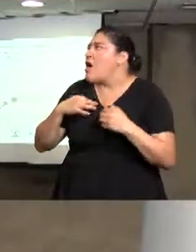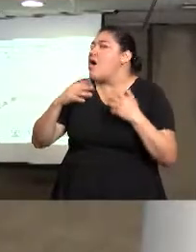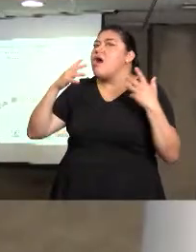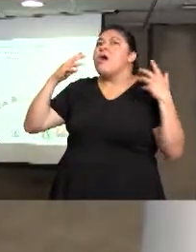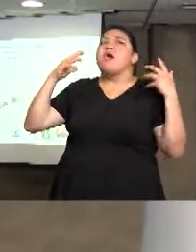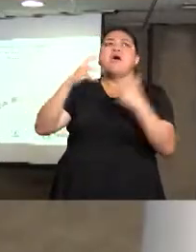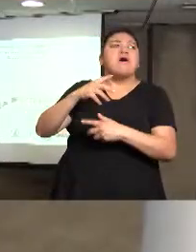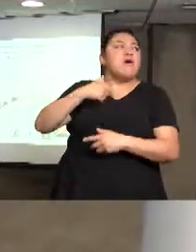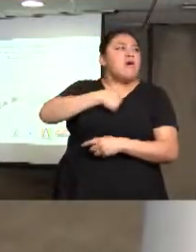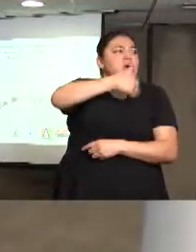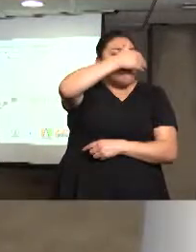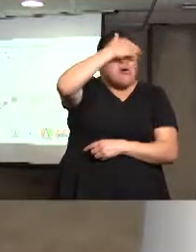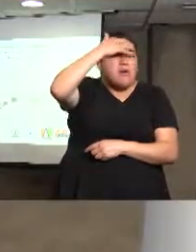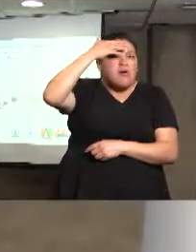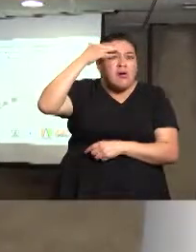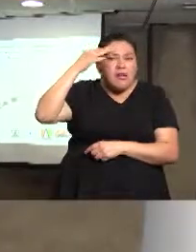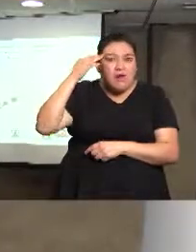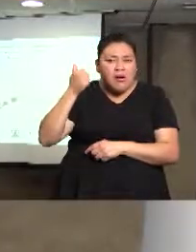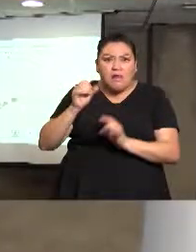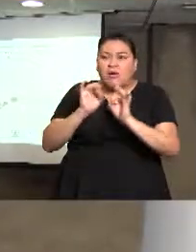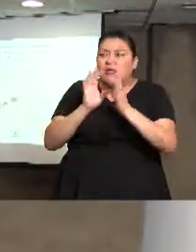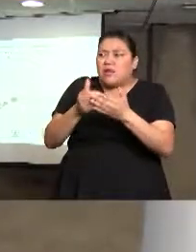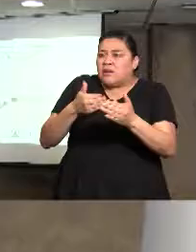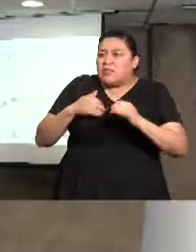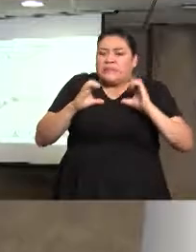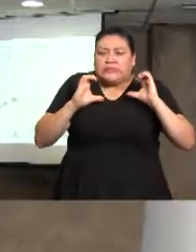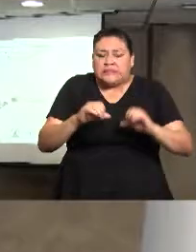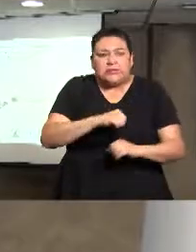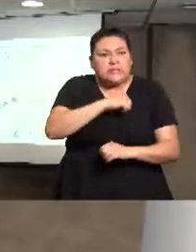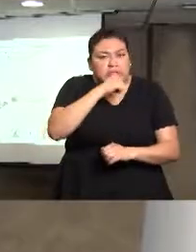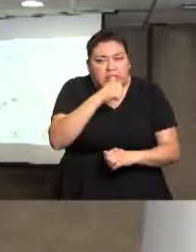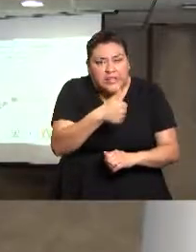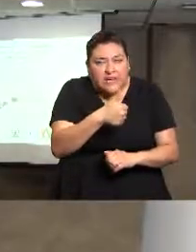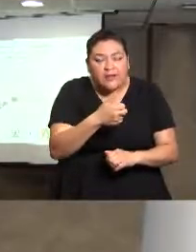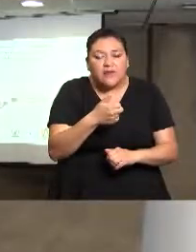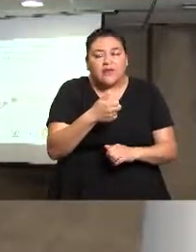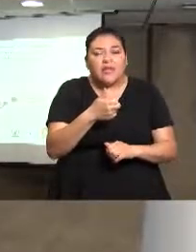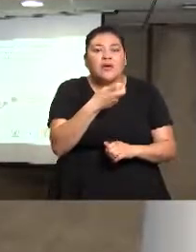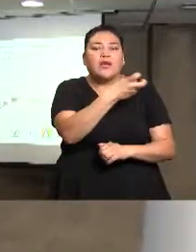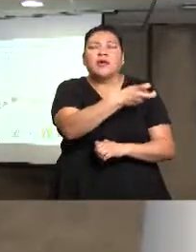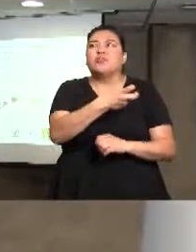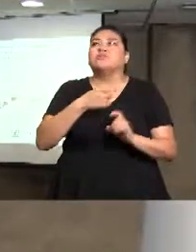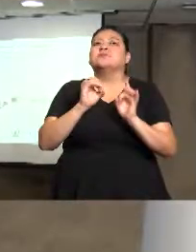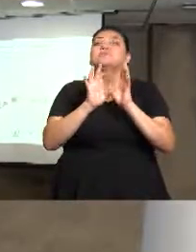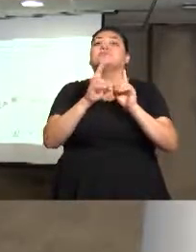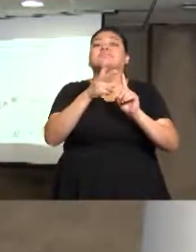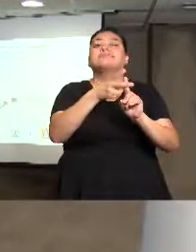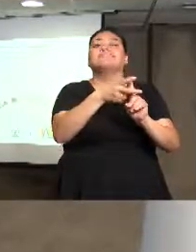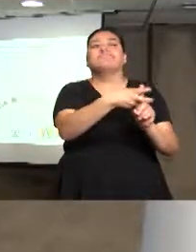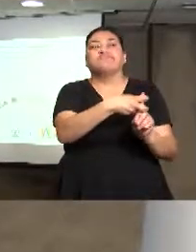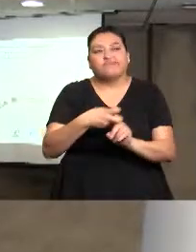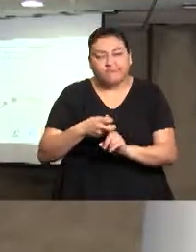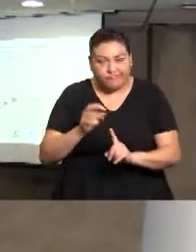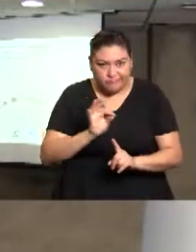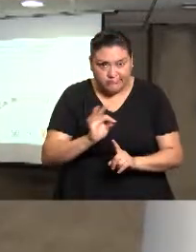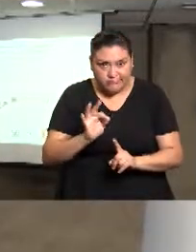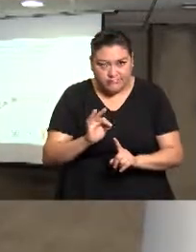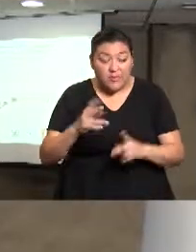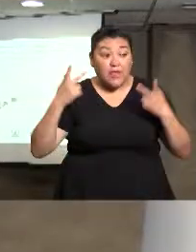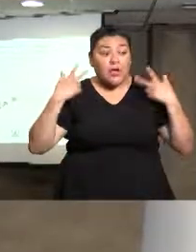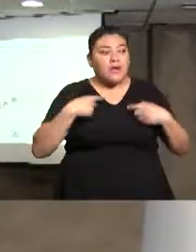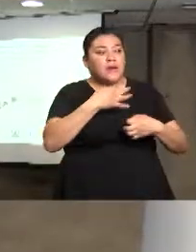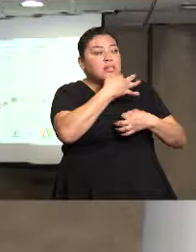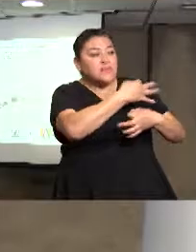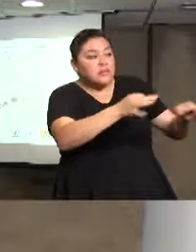puede pasar si no lo prevenimos, entonces lo que podemos ver es un cambio real en